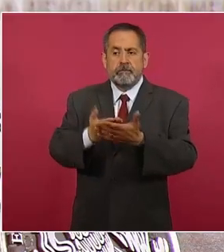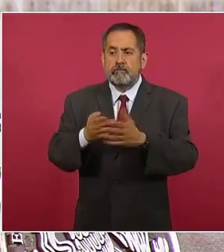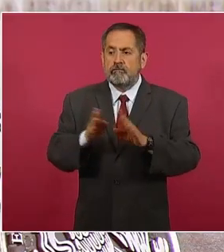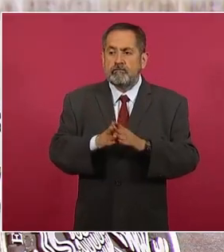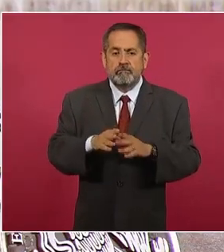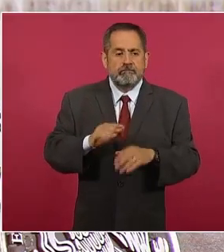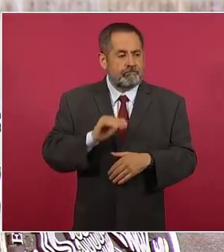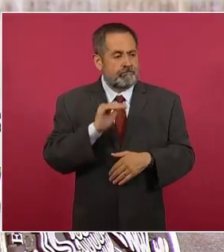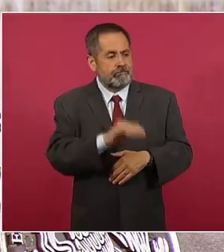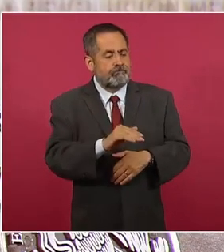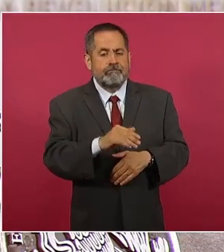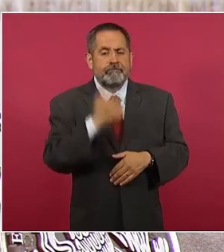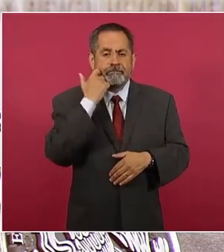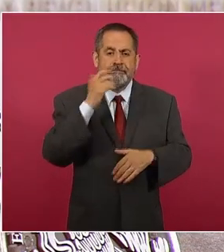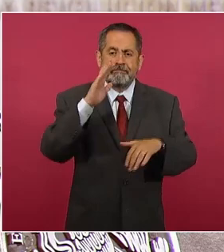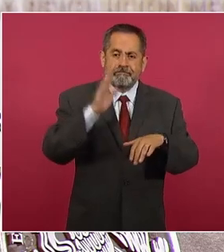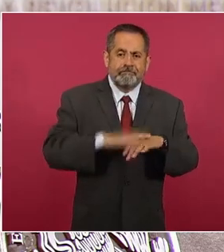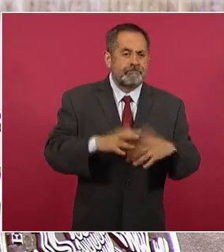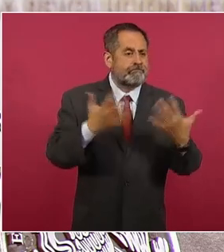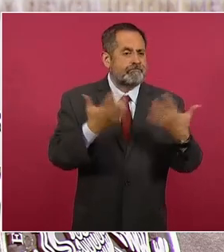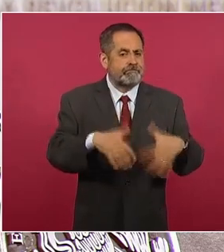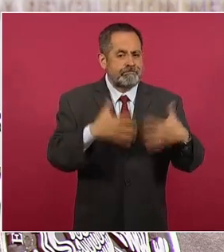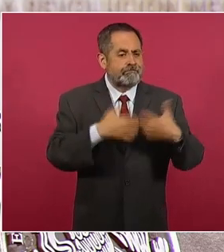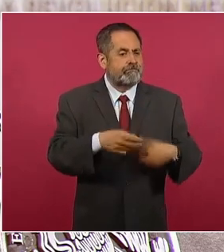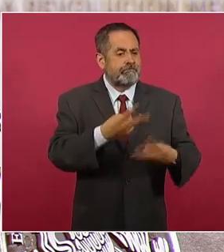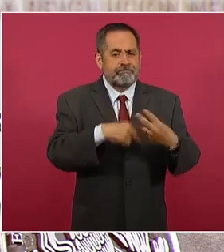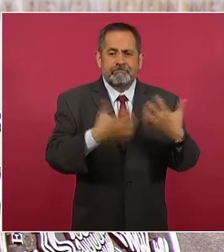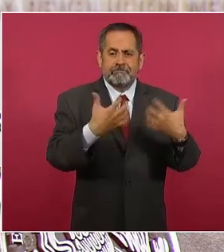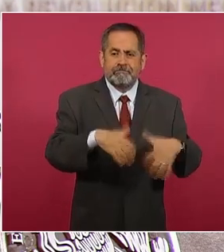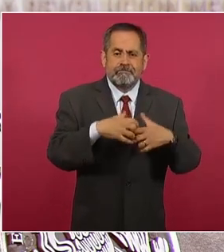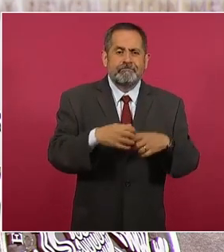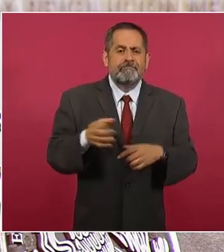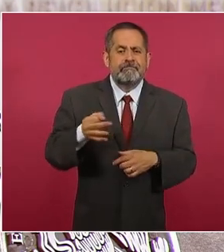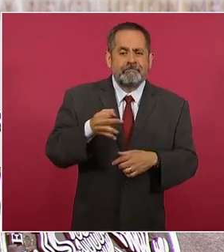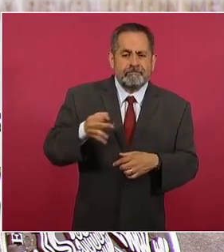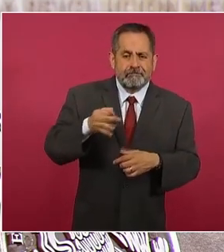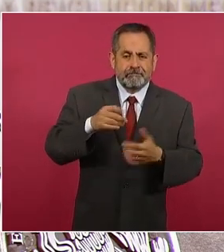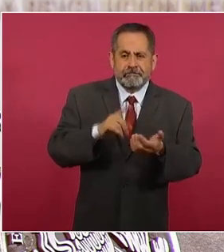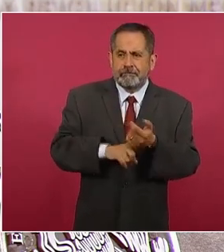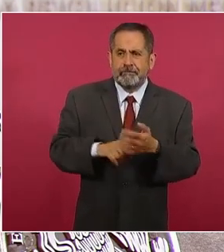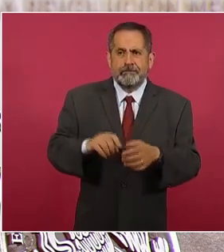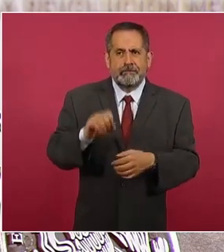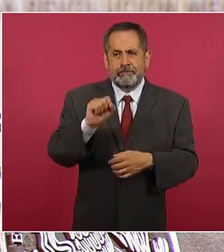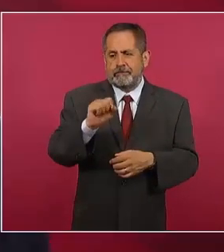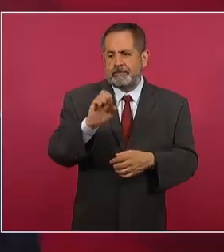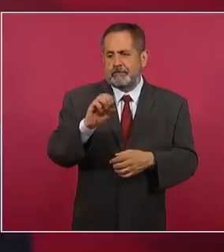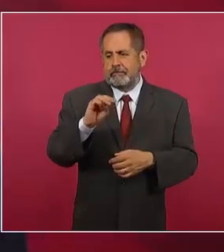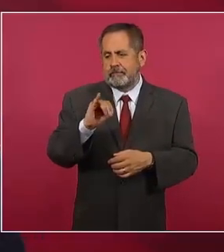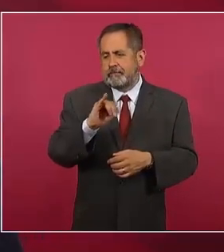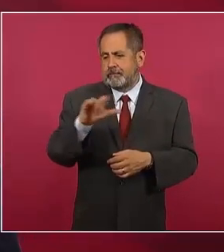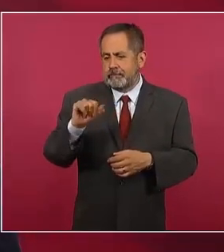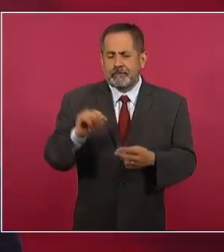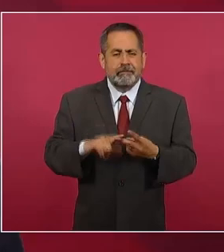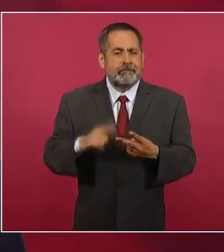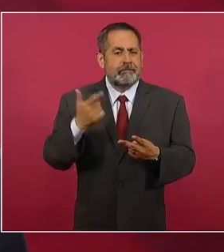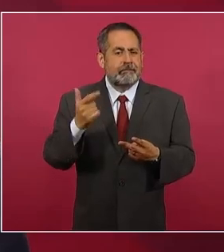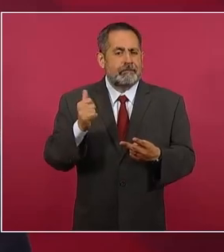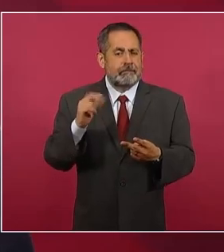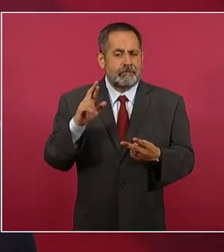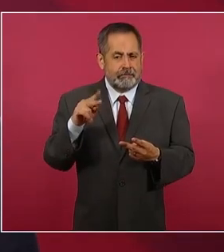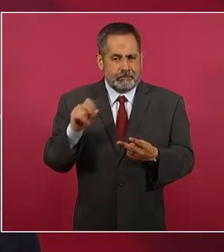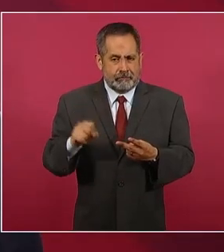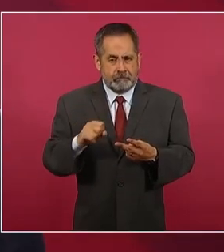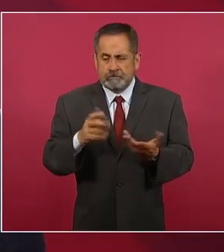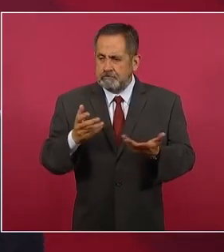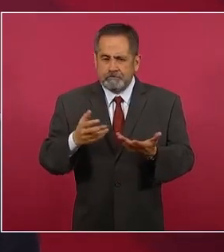producción de granos. Este aumento en la producción de granos lo estamos presentando a las empresas